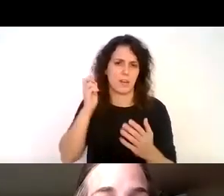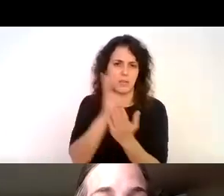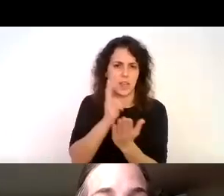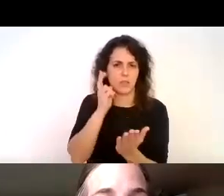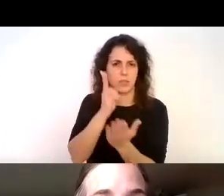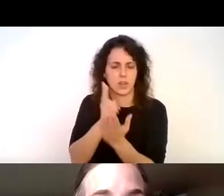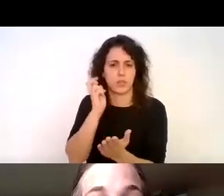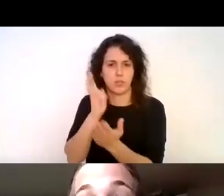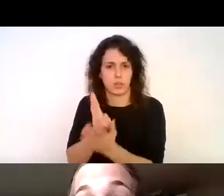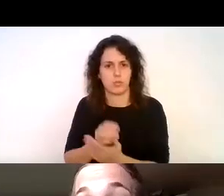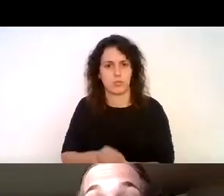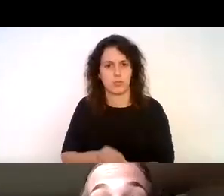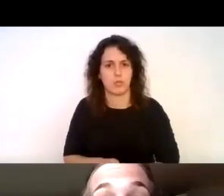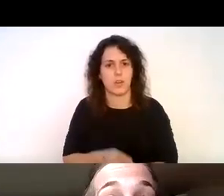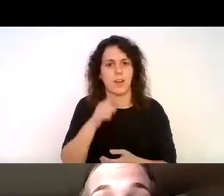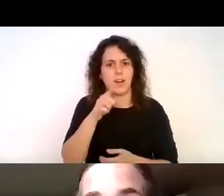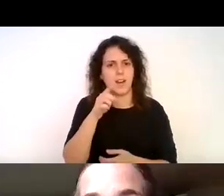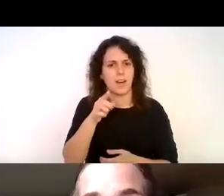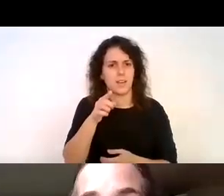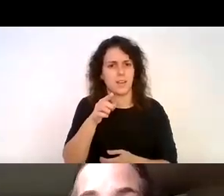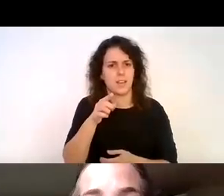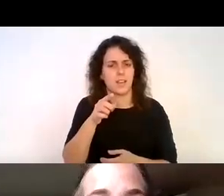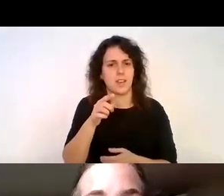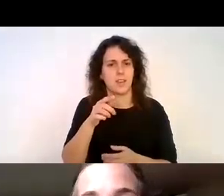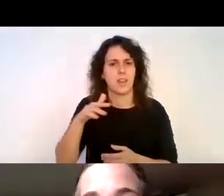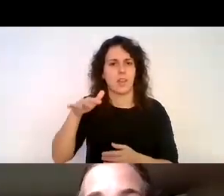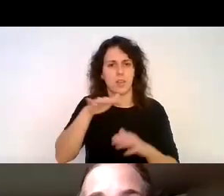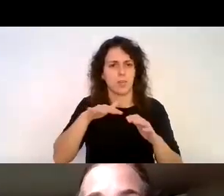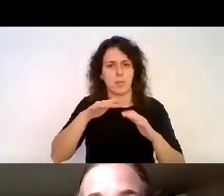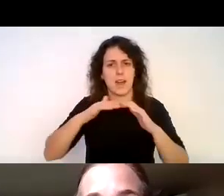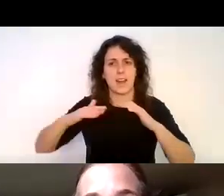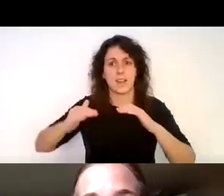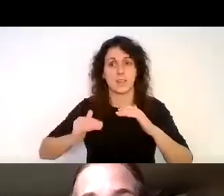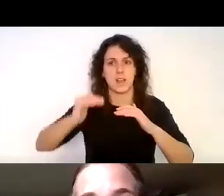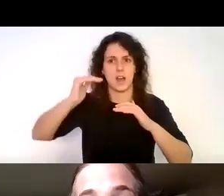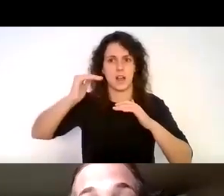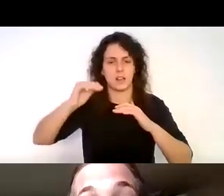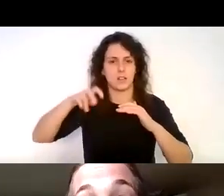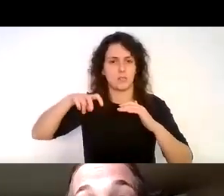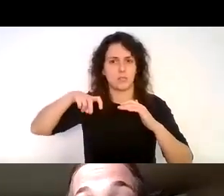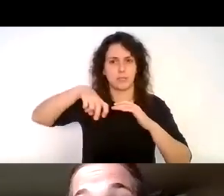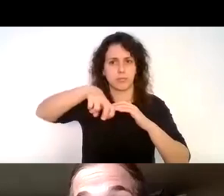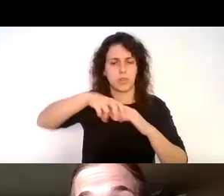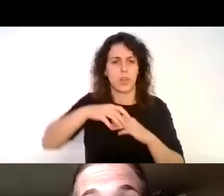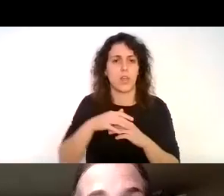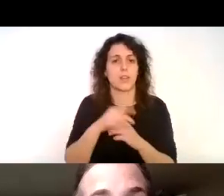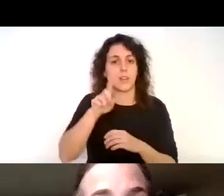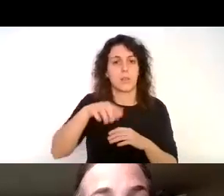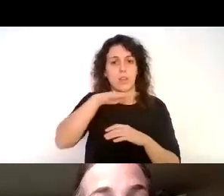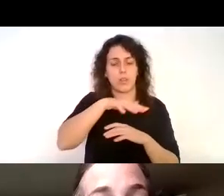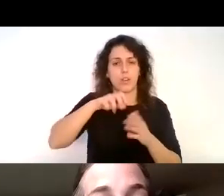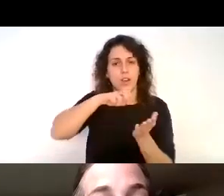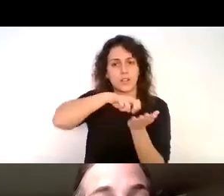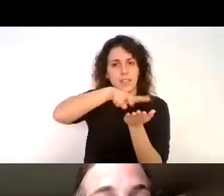donde pasamos mareas altas lugares de senderos